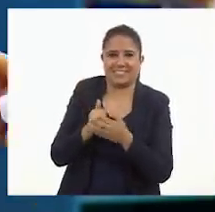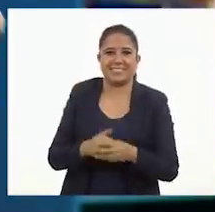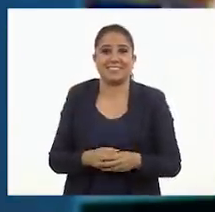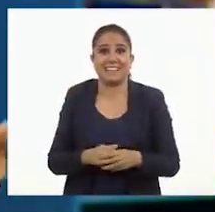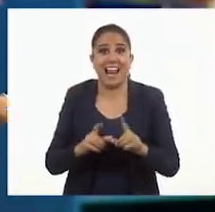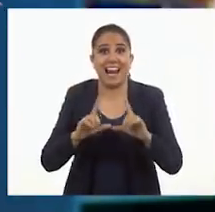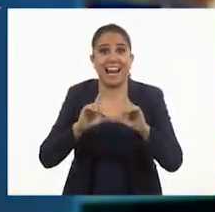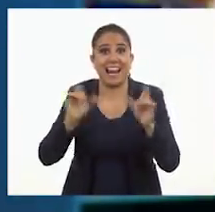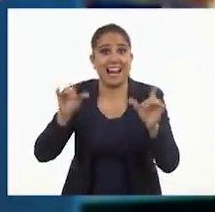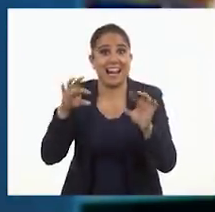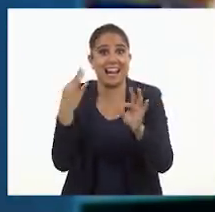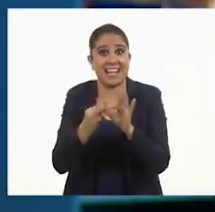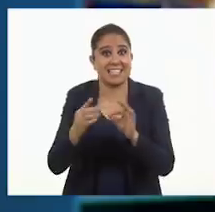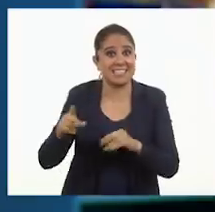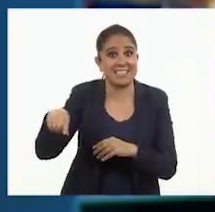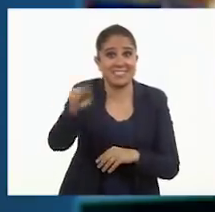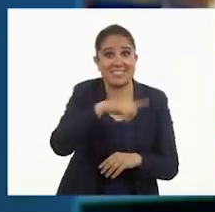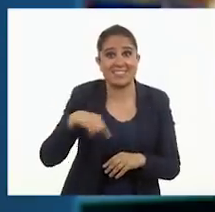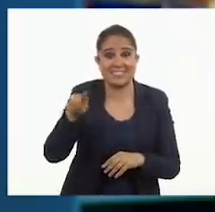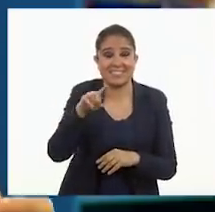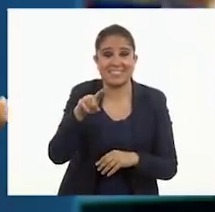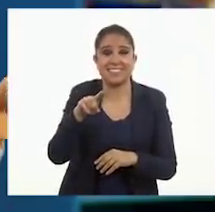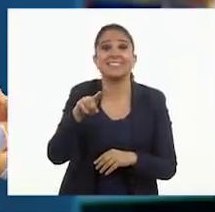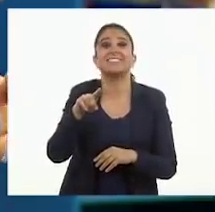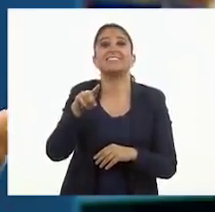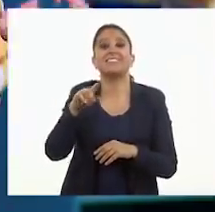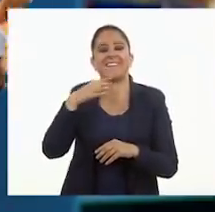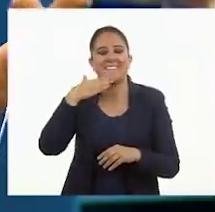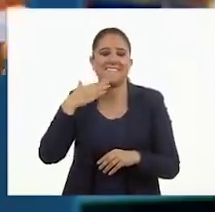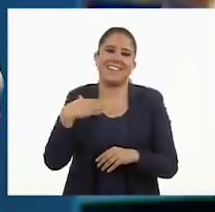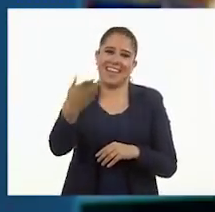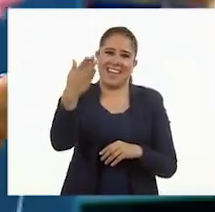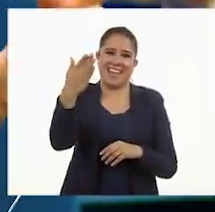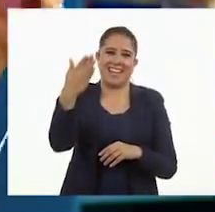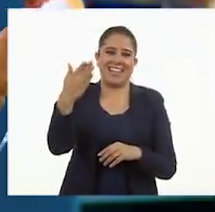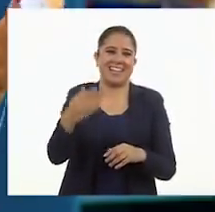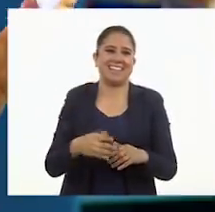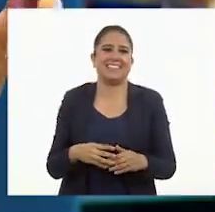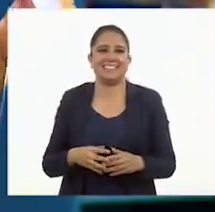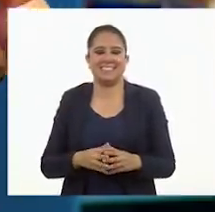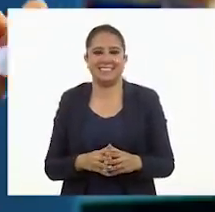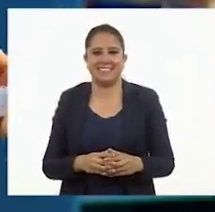¿Lista? ¿Listo? ¡Muy bien!